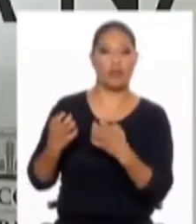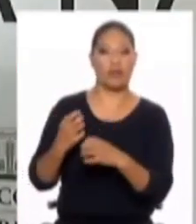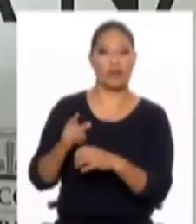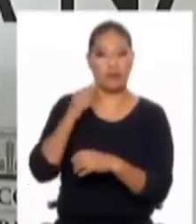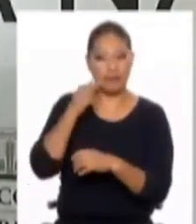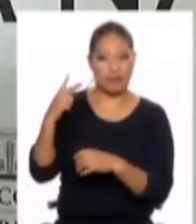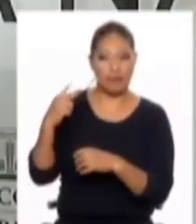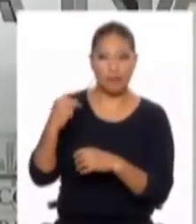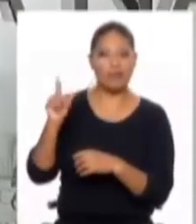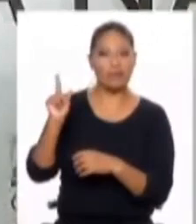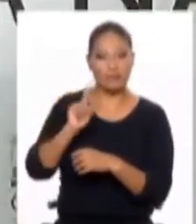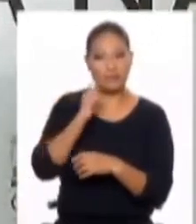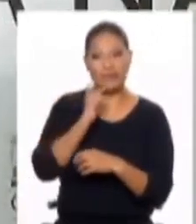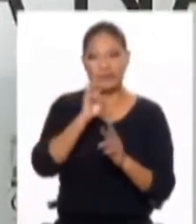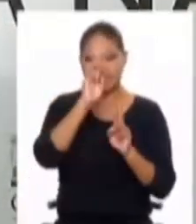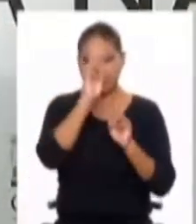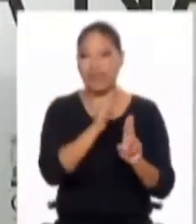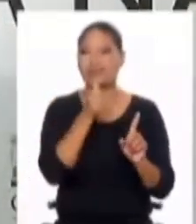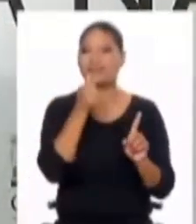nosotros será, hasta la próxima Tupananchis Cama